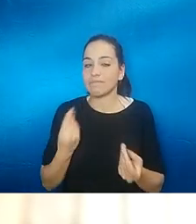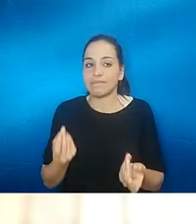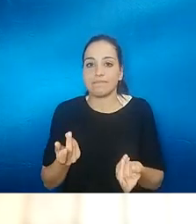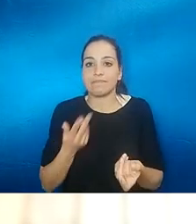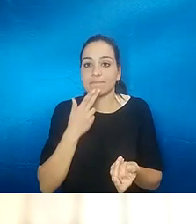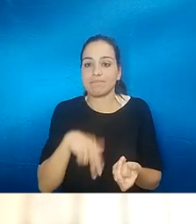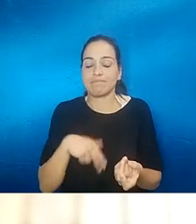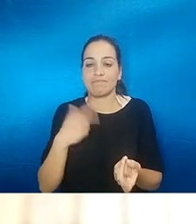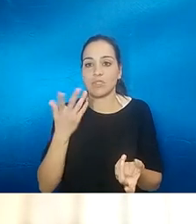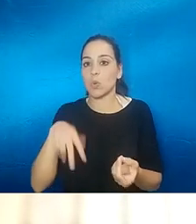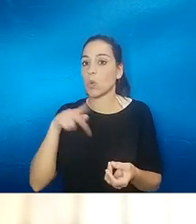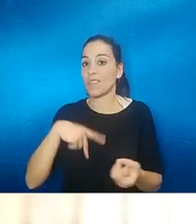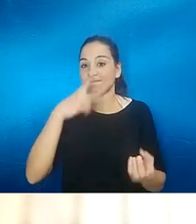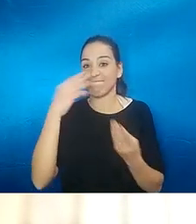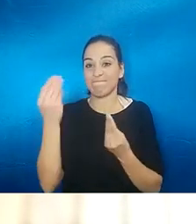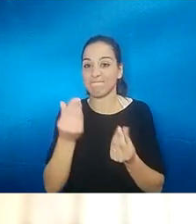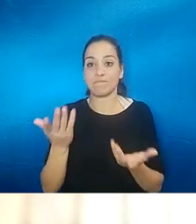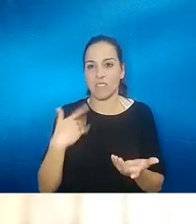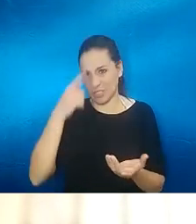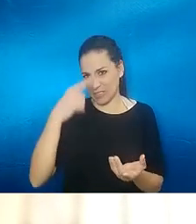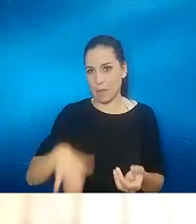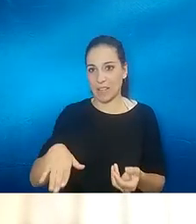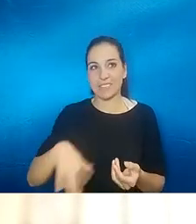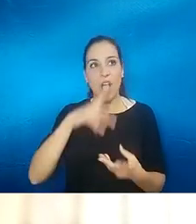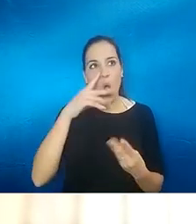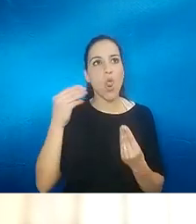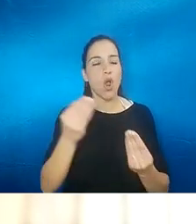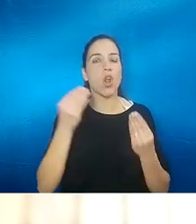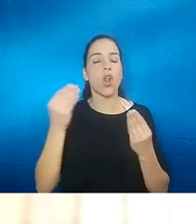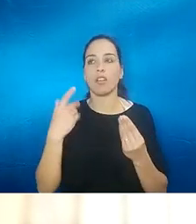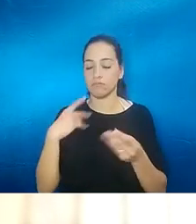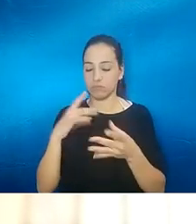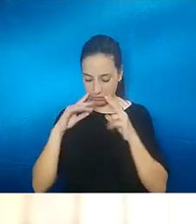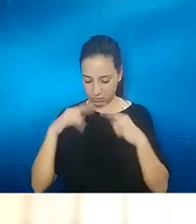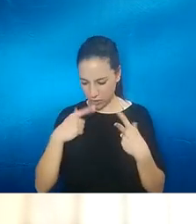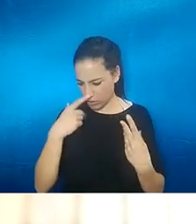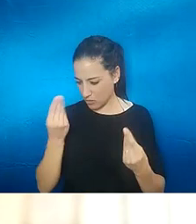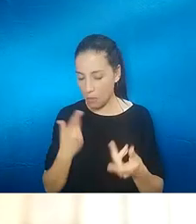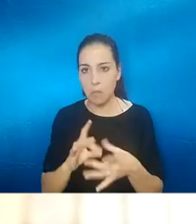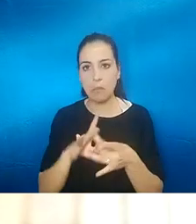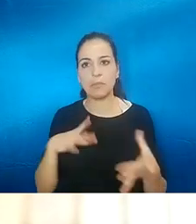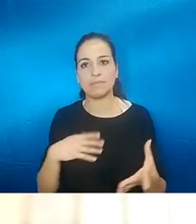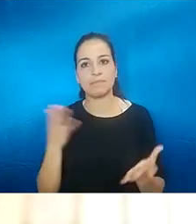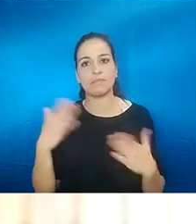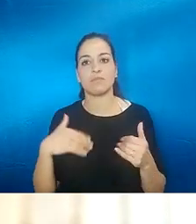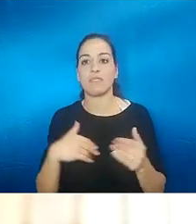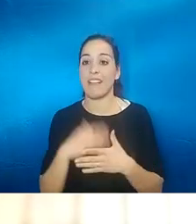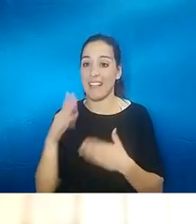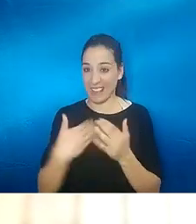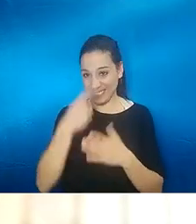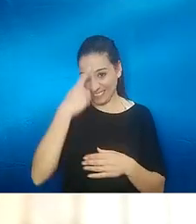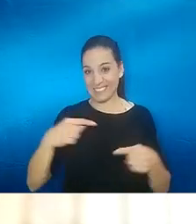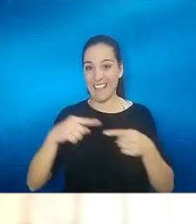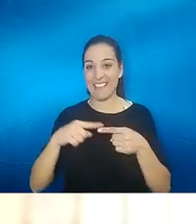no hace falta tener muchos años para darte cuenta y recuerdo además que mi tía me dijo dice anda Mari que es mi madre